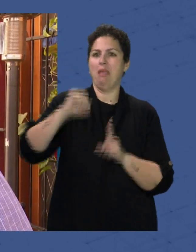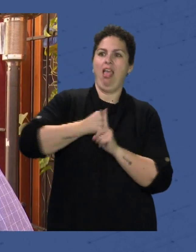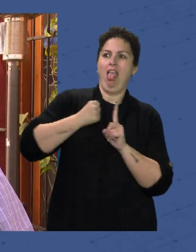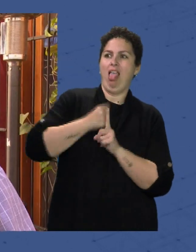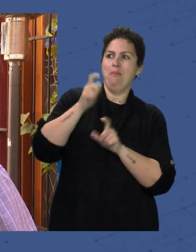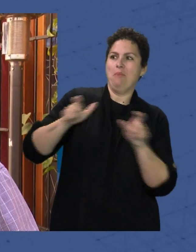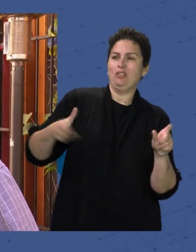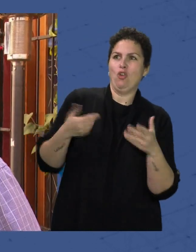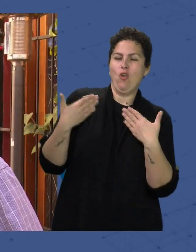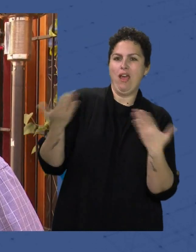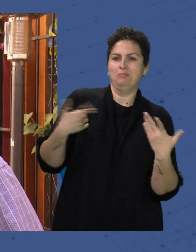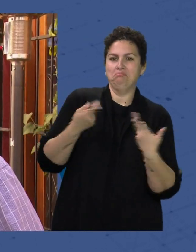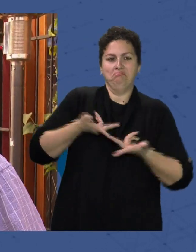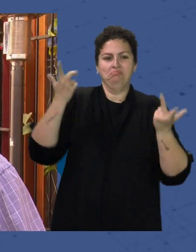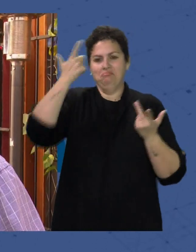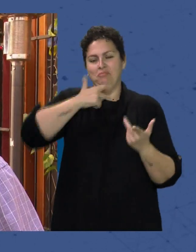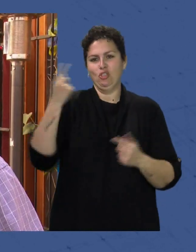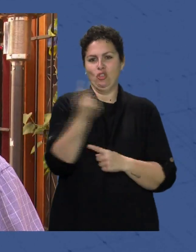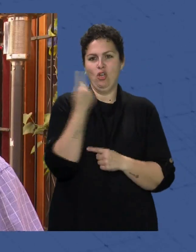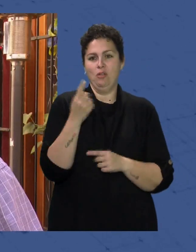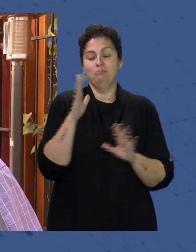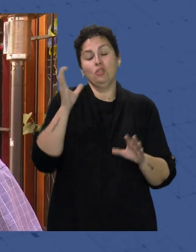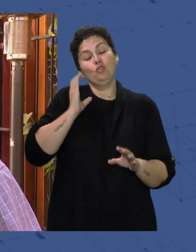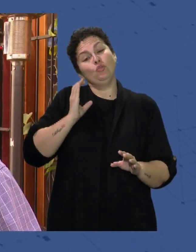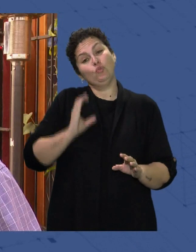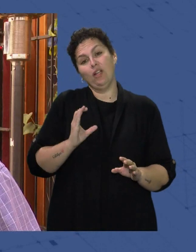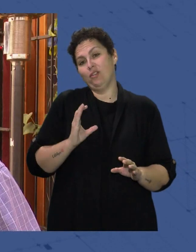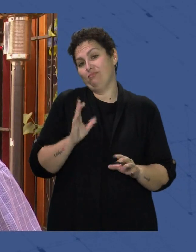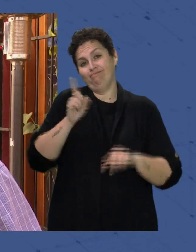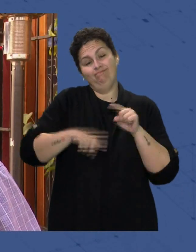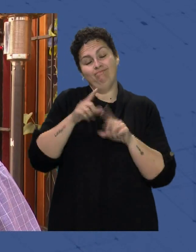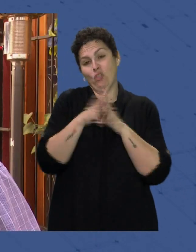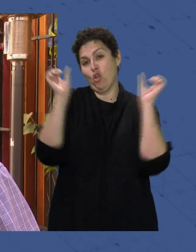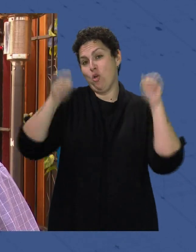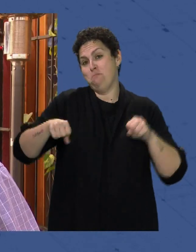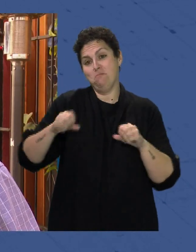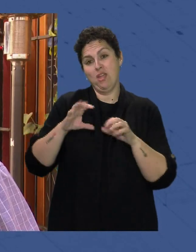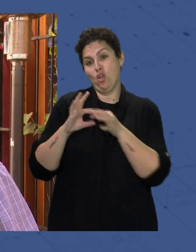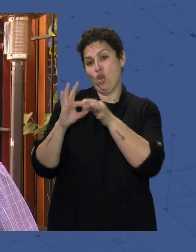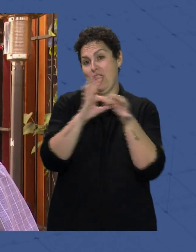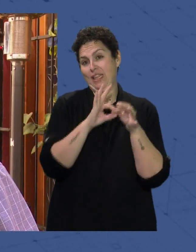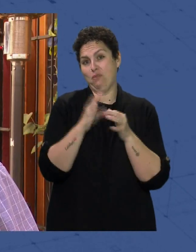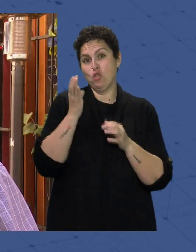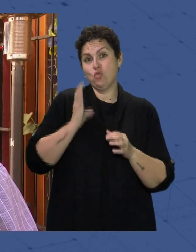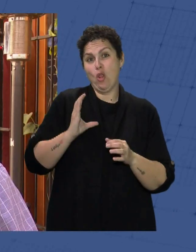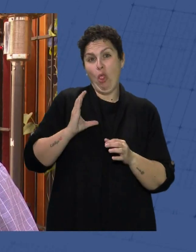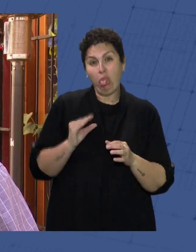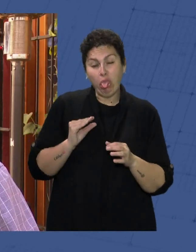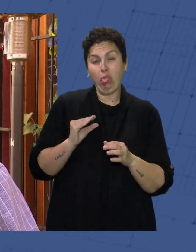Para poder divertirnos Pero bueno El sueldo Lo marca el convenio Colectivo No es el sueldo De los más bajos Que hay